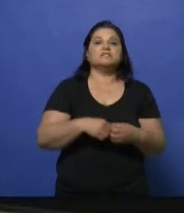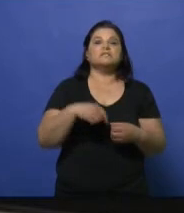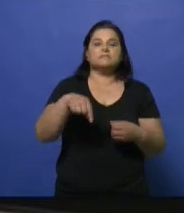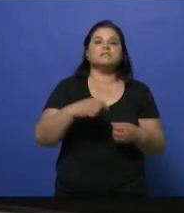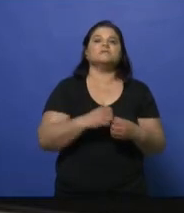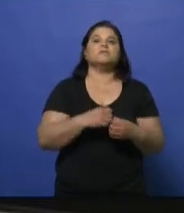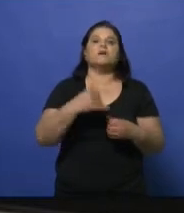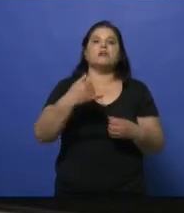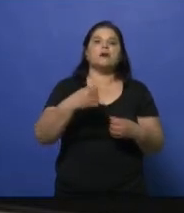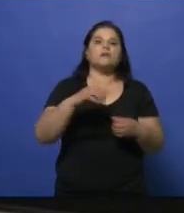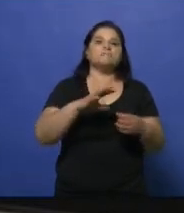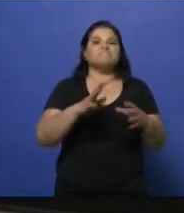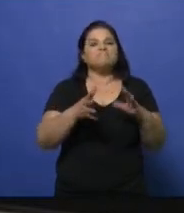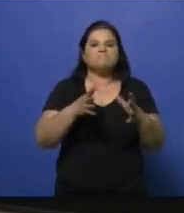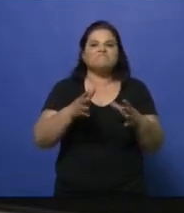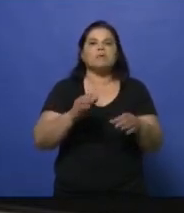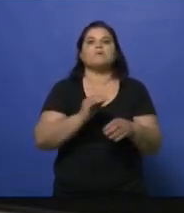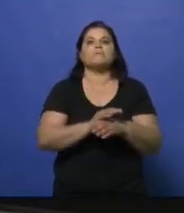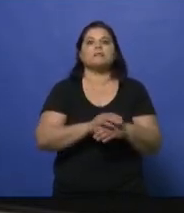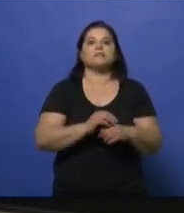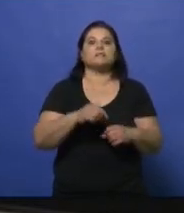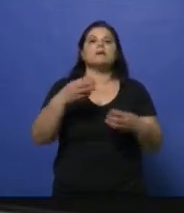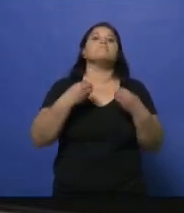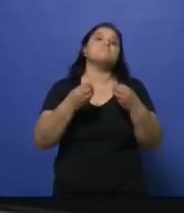hablaremos del aprendizaje que queda después de situaciones extremas como esta.